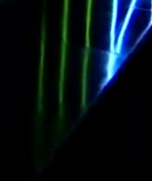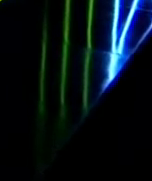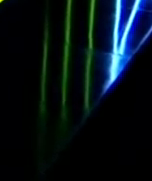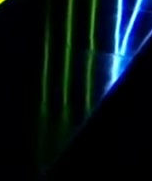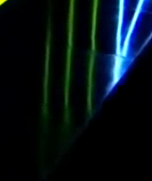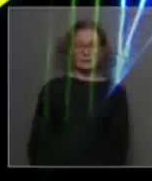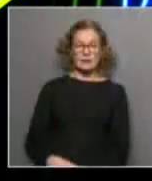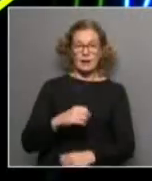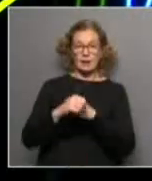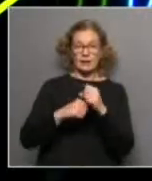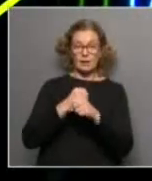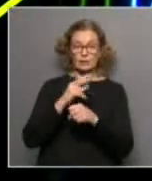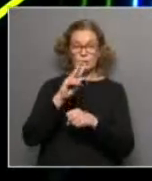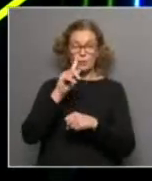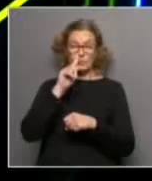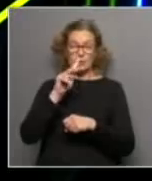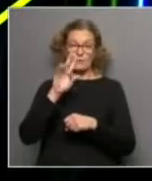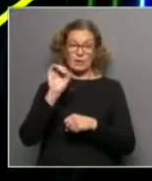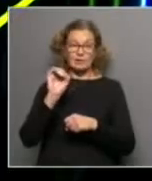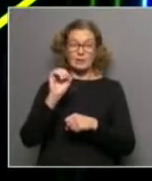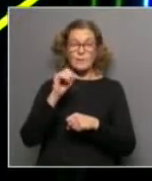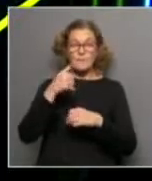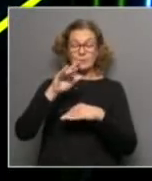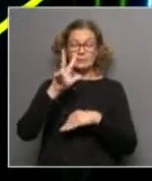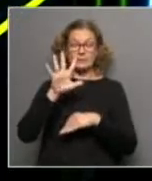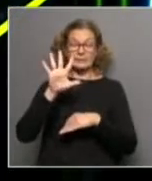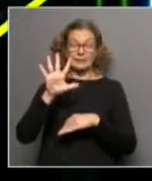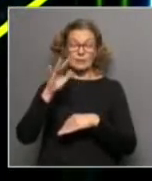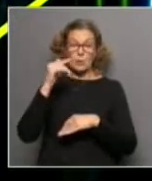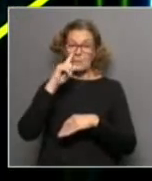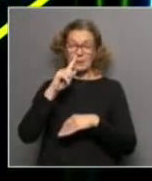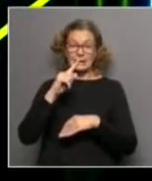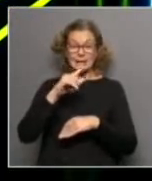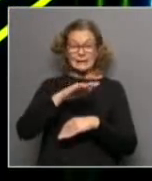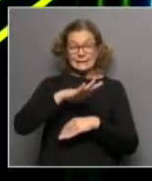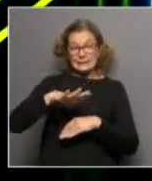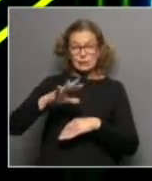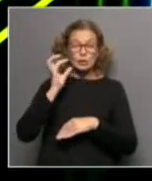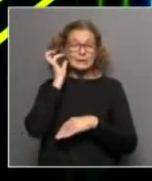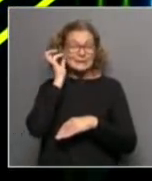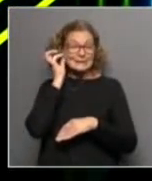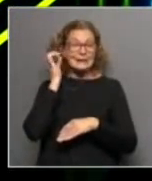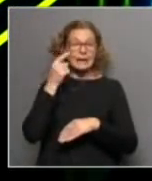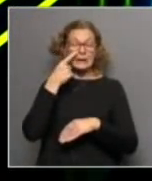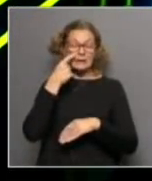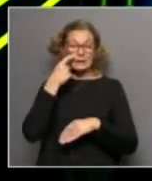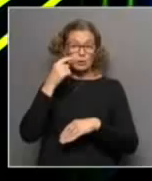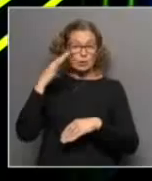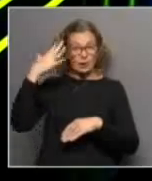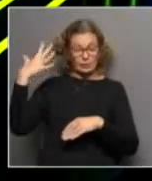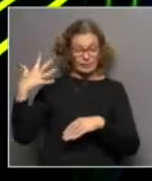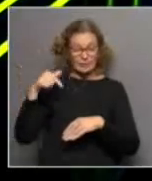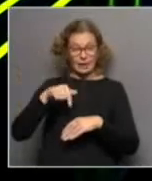En 2020, más de 35.000 niños, niñas y adolescentes de nuestro país pasaron a vivir bajo la línea de la